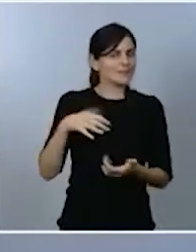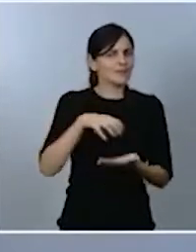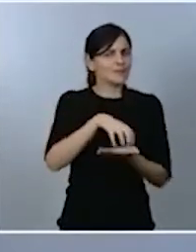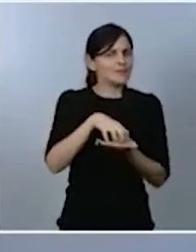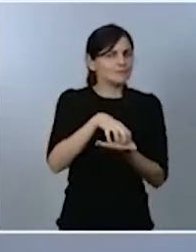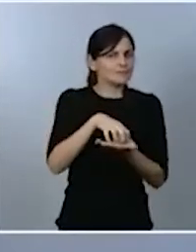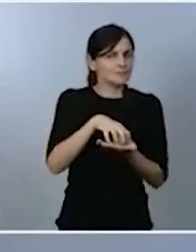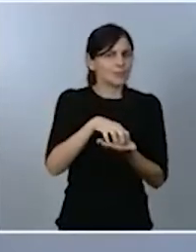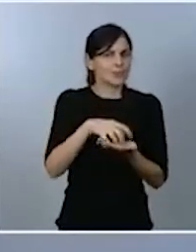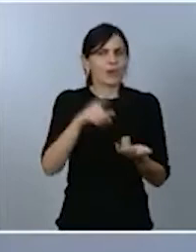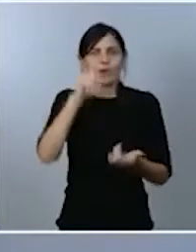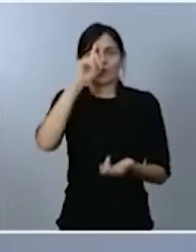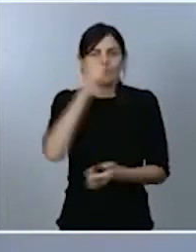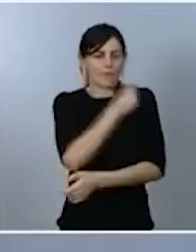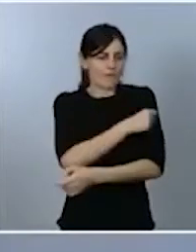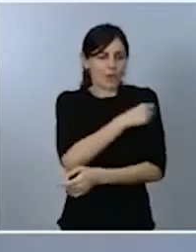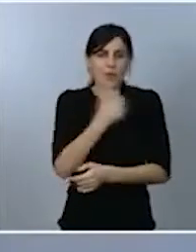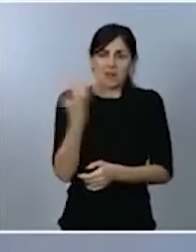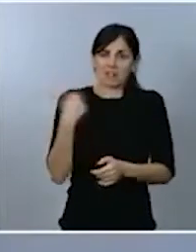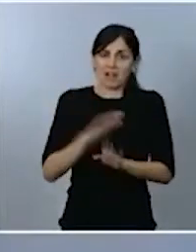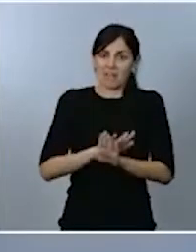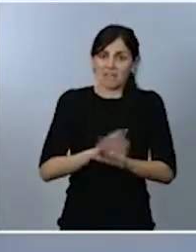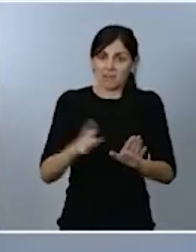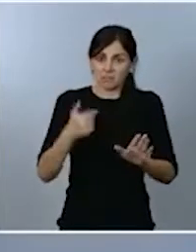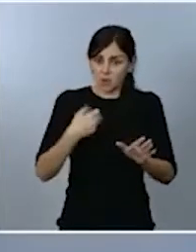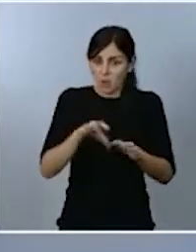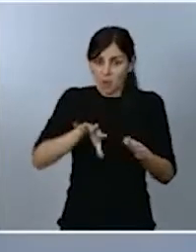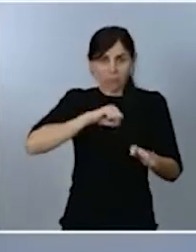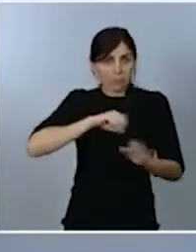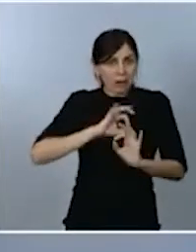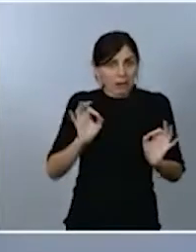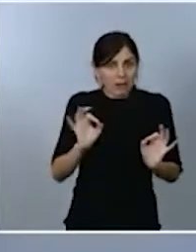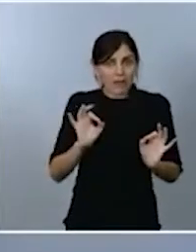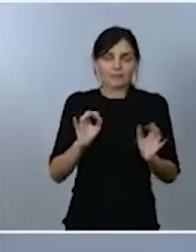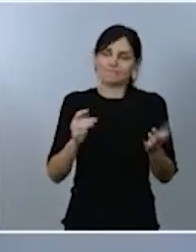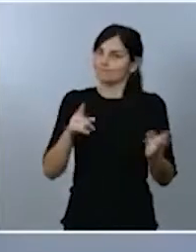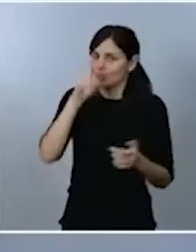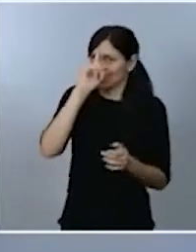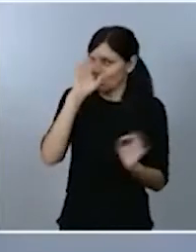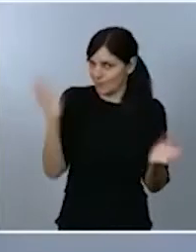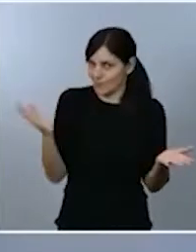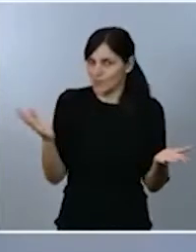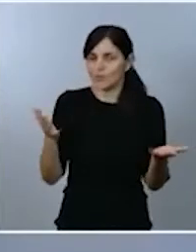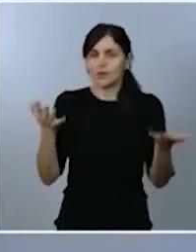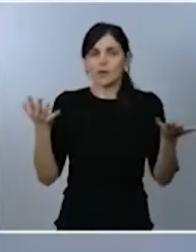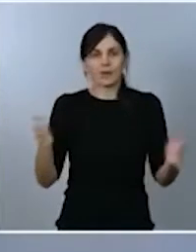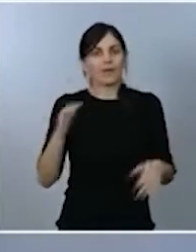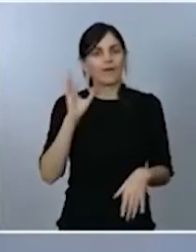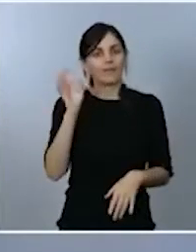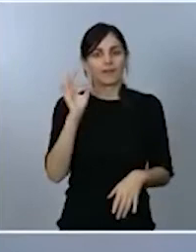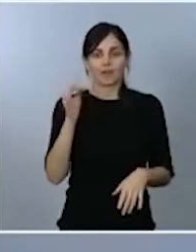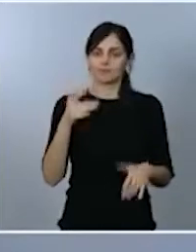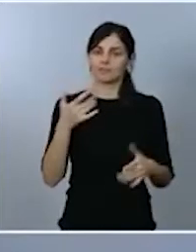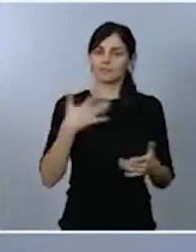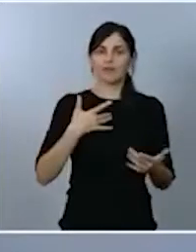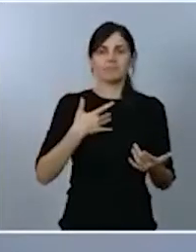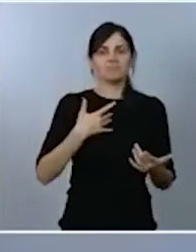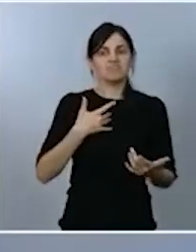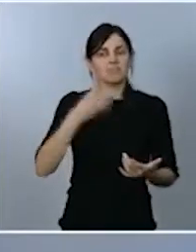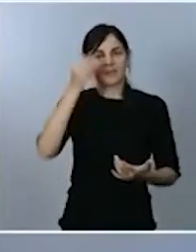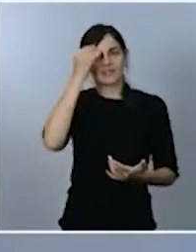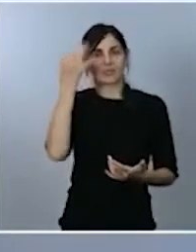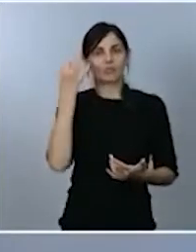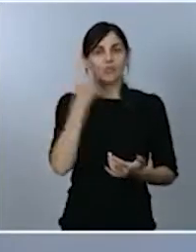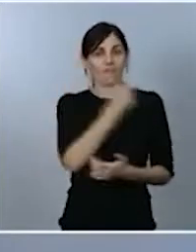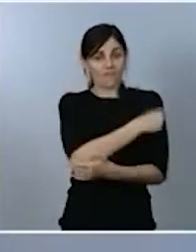un ejemplo, y que creemos que merece mucho la pena seguir con las vacunas que estamos desarrollando en España porque tiene